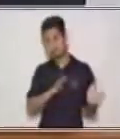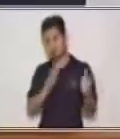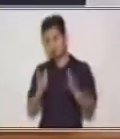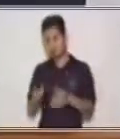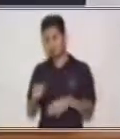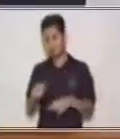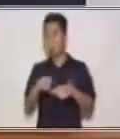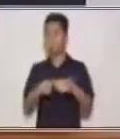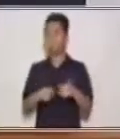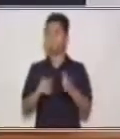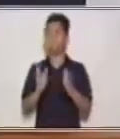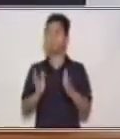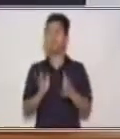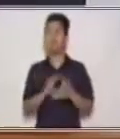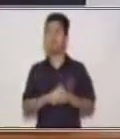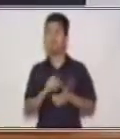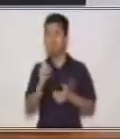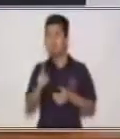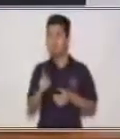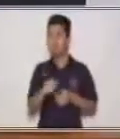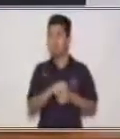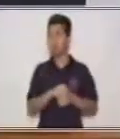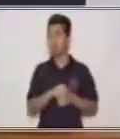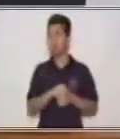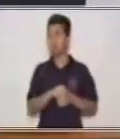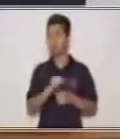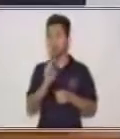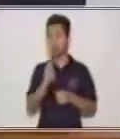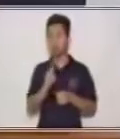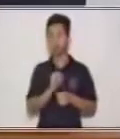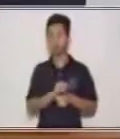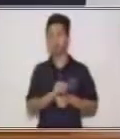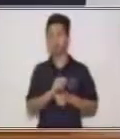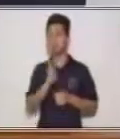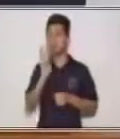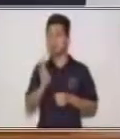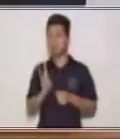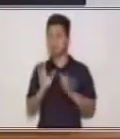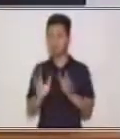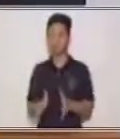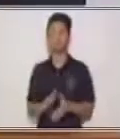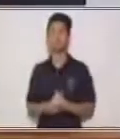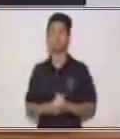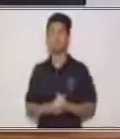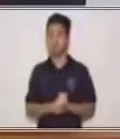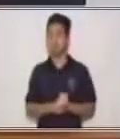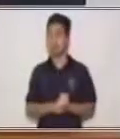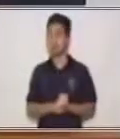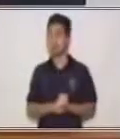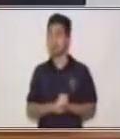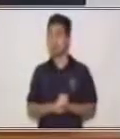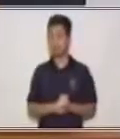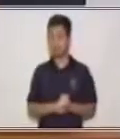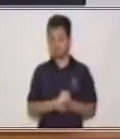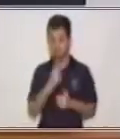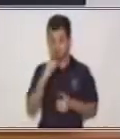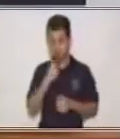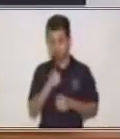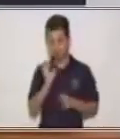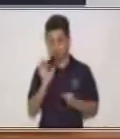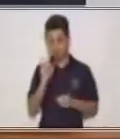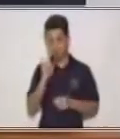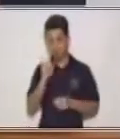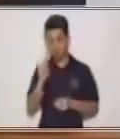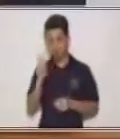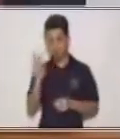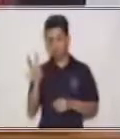los medianos. Tenemos 1, 2, 3. 1, 2 y 3. Muy